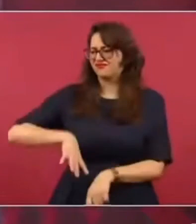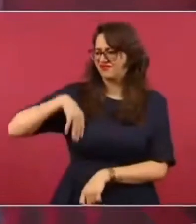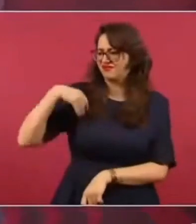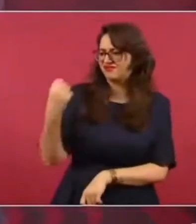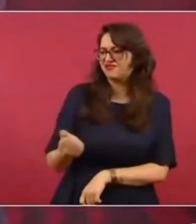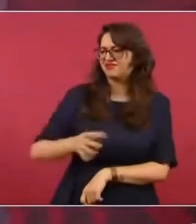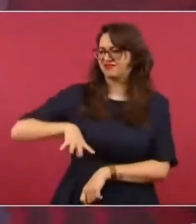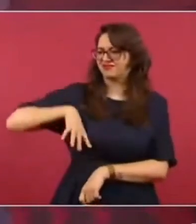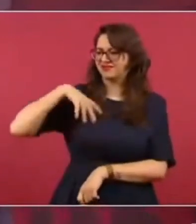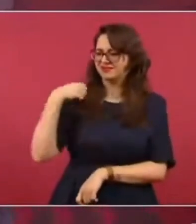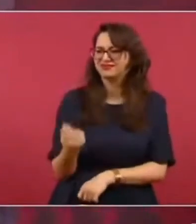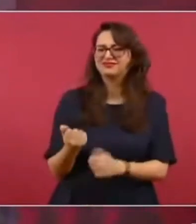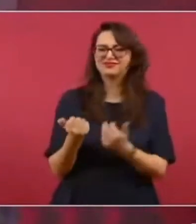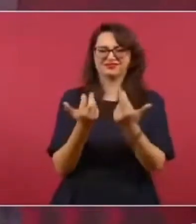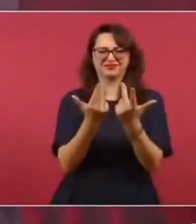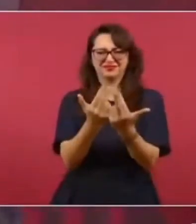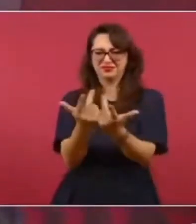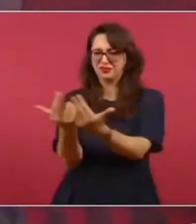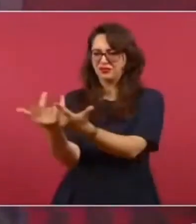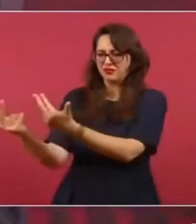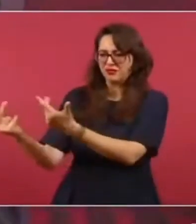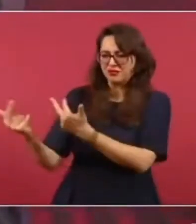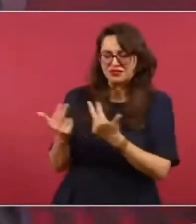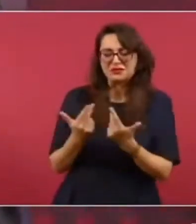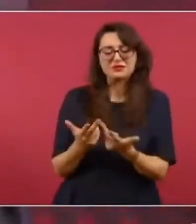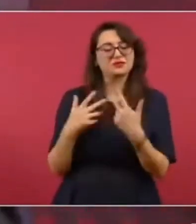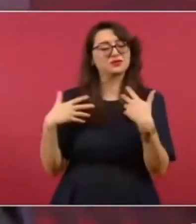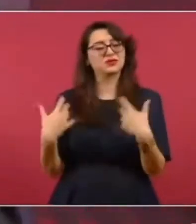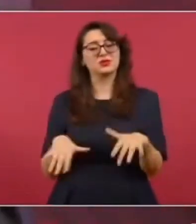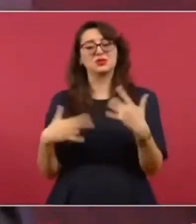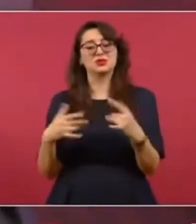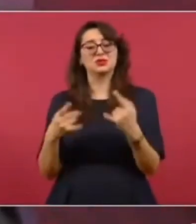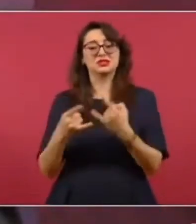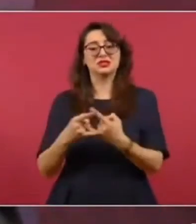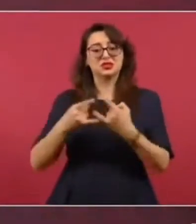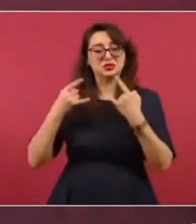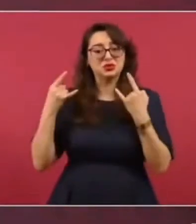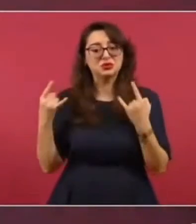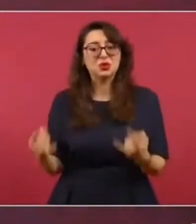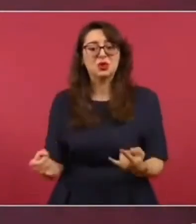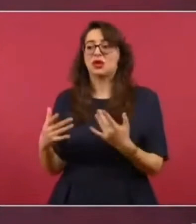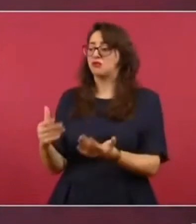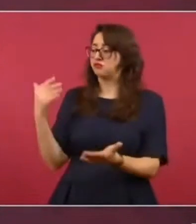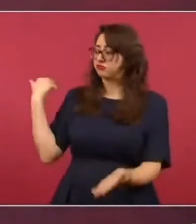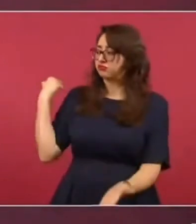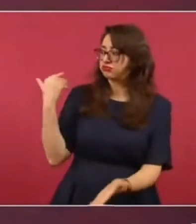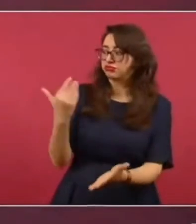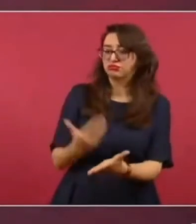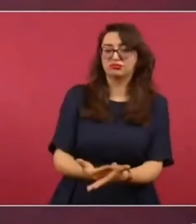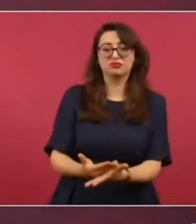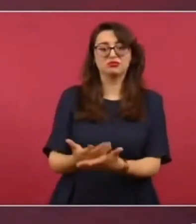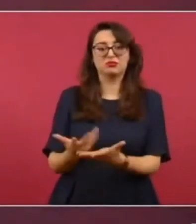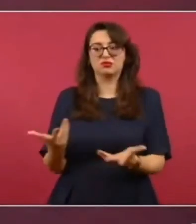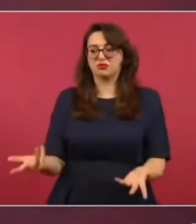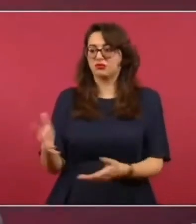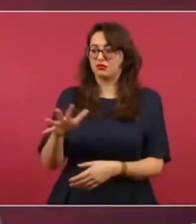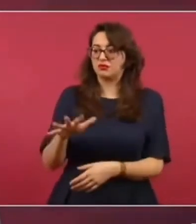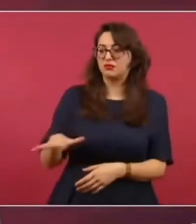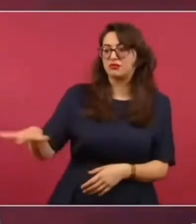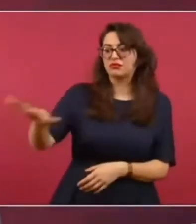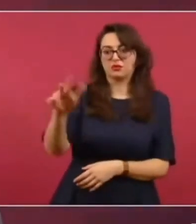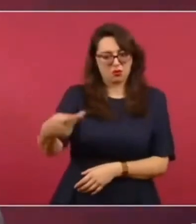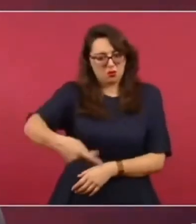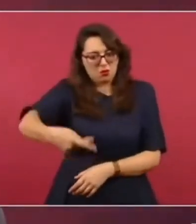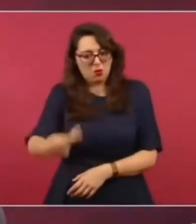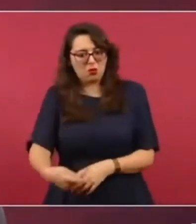la empresa Calica de unos recursos petrios, recursos naturales que son propiedad del pueblo de